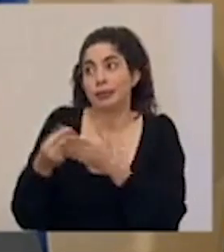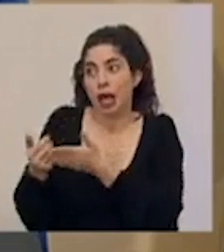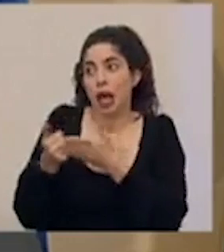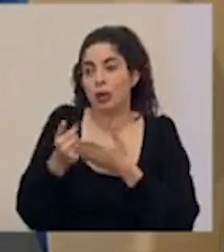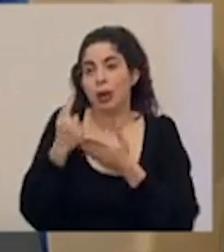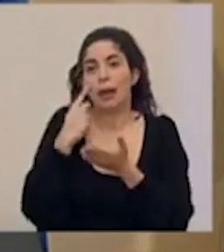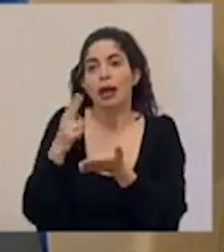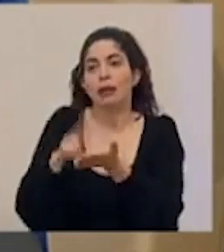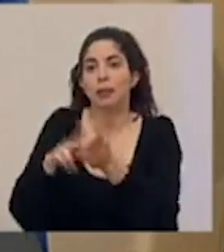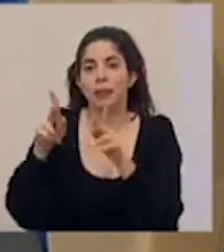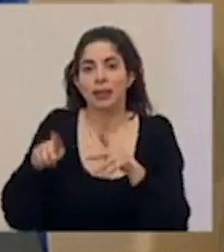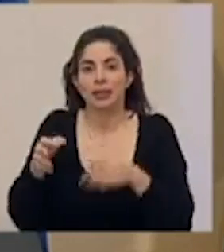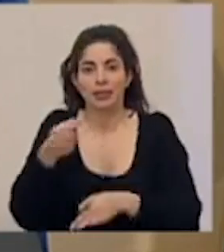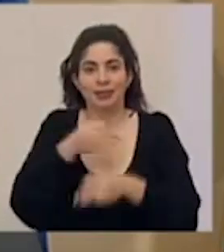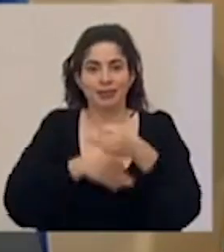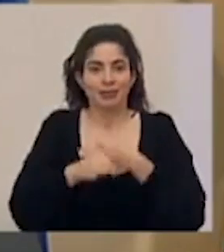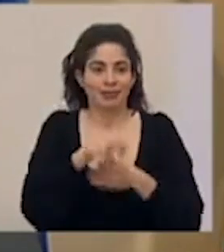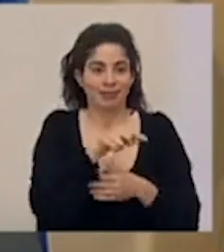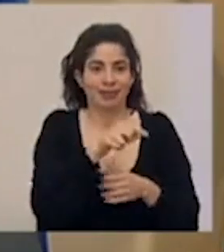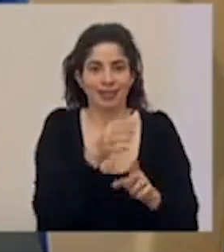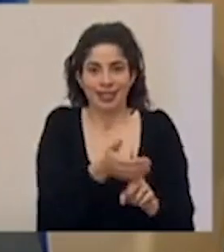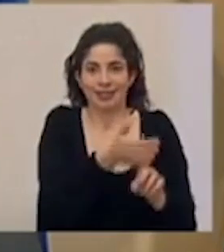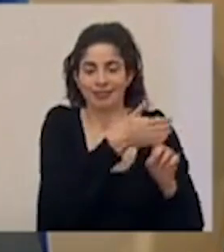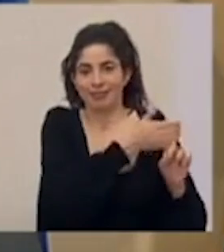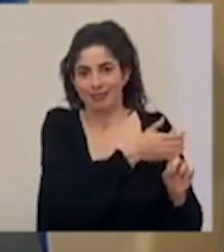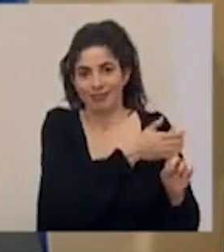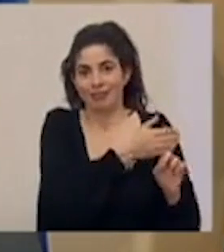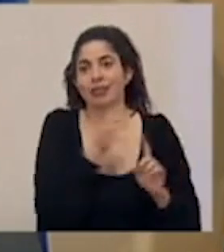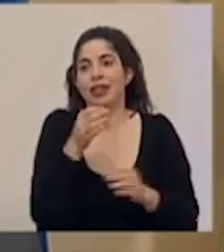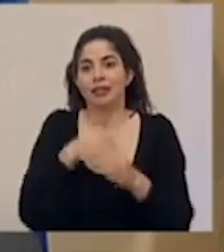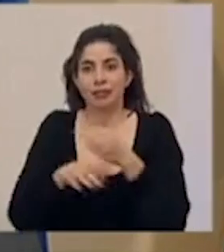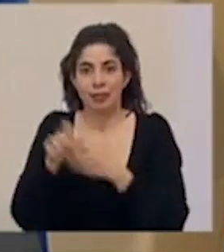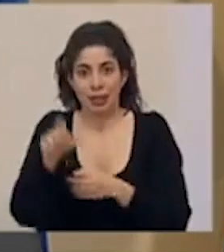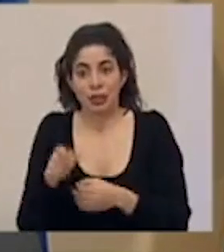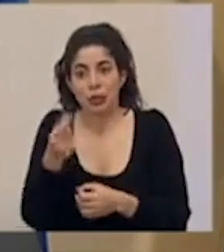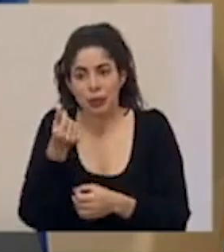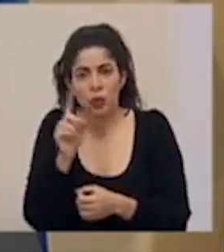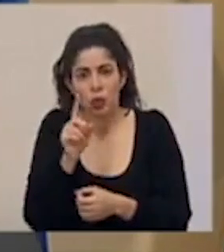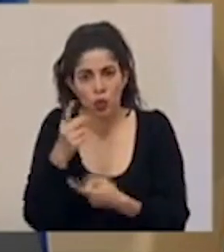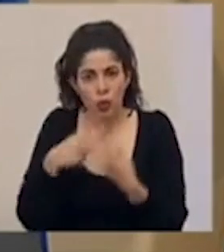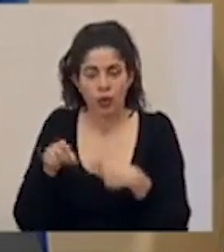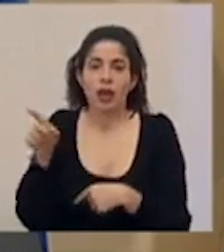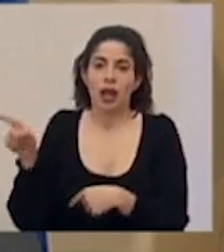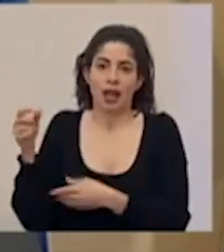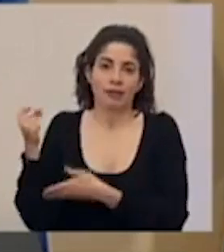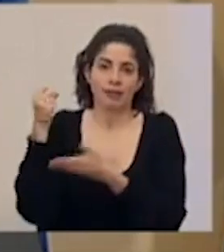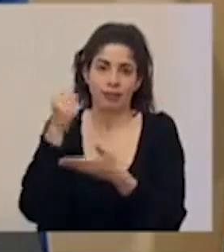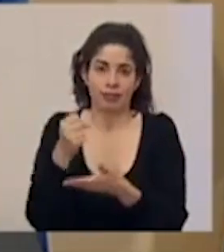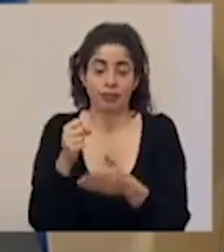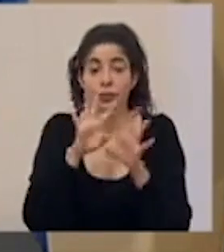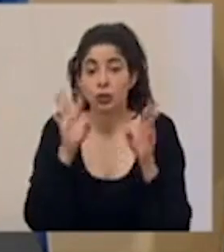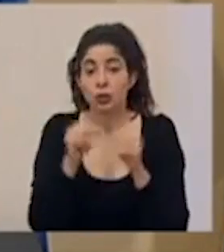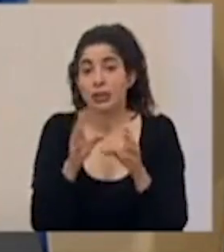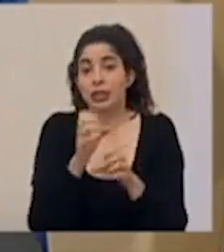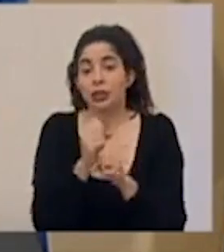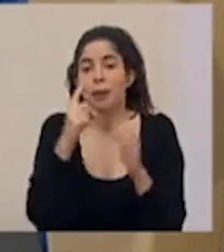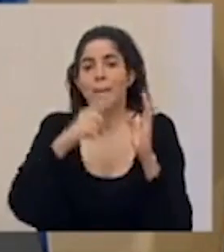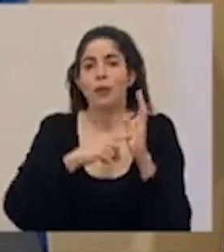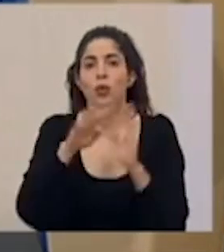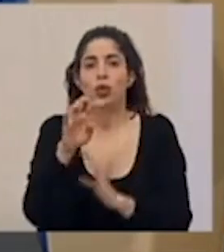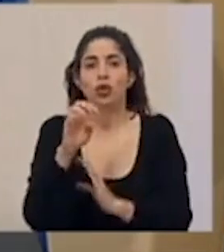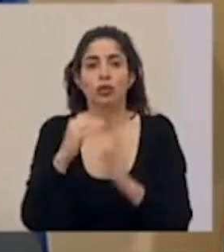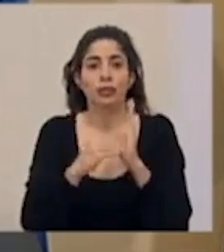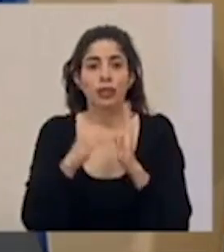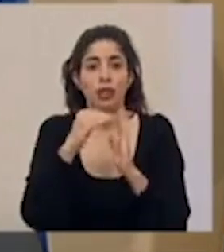las personas que reemplazan durante esos periodos. Entonces, en resumen, son 1.400 millones